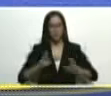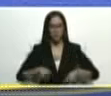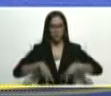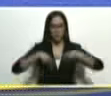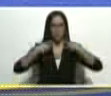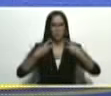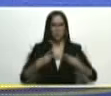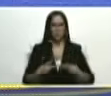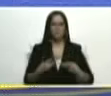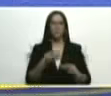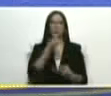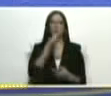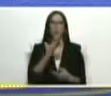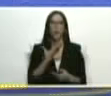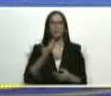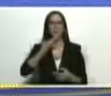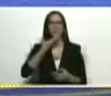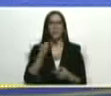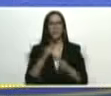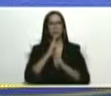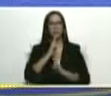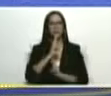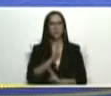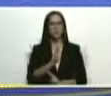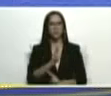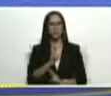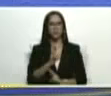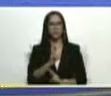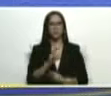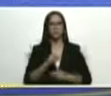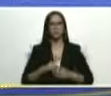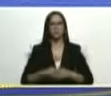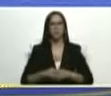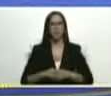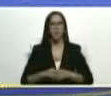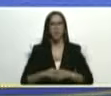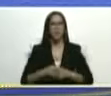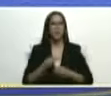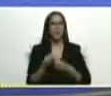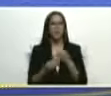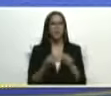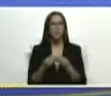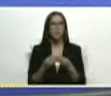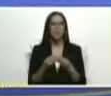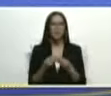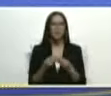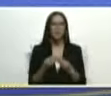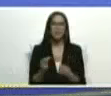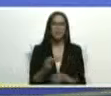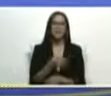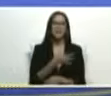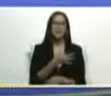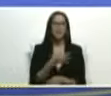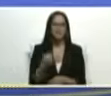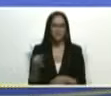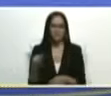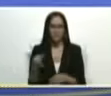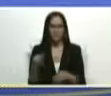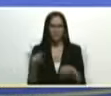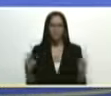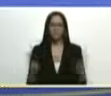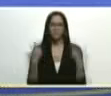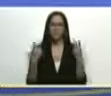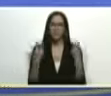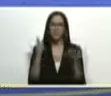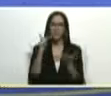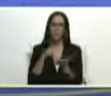buenos y mejores resultados en lo que se trata de la efectividad para llegar con las